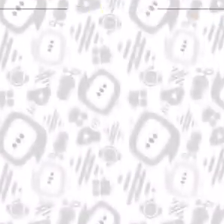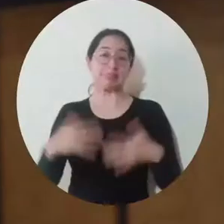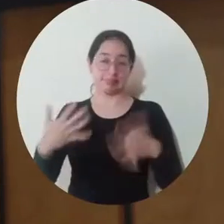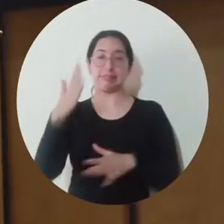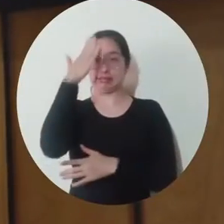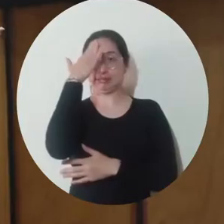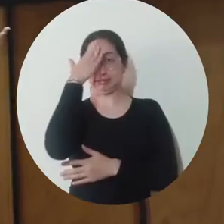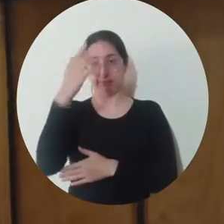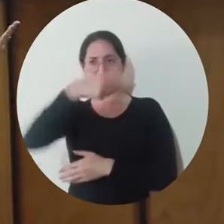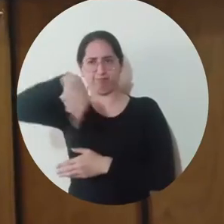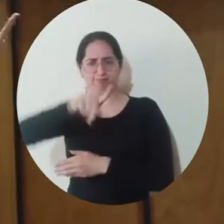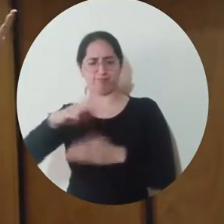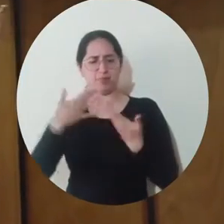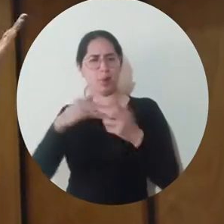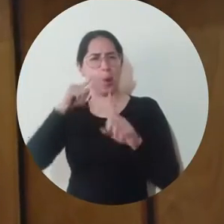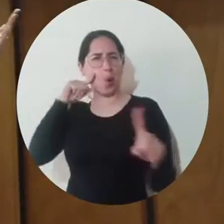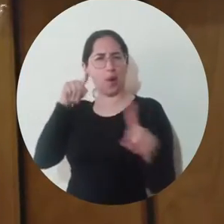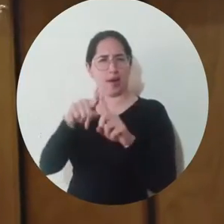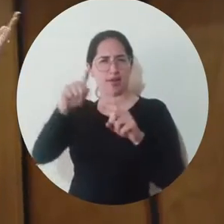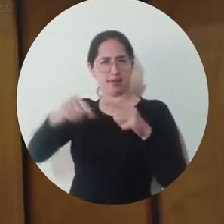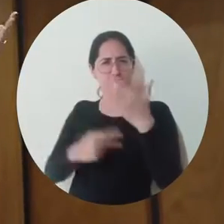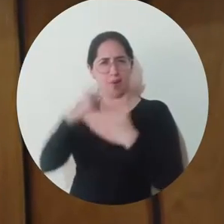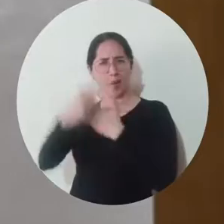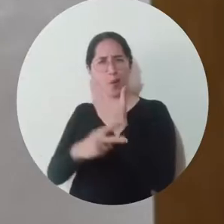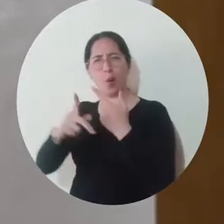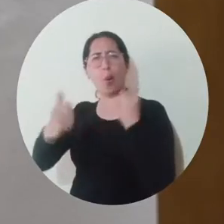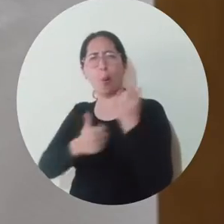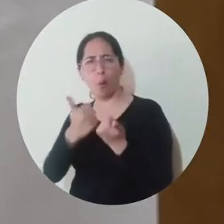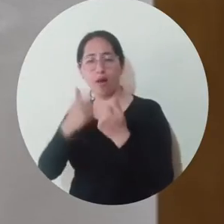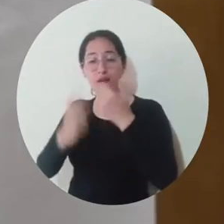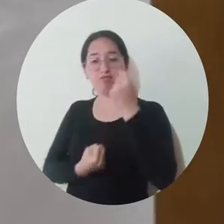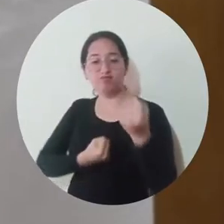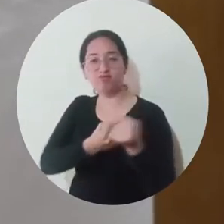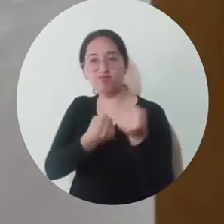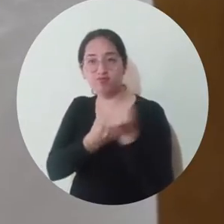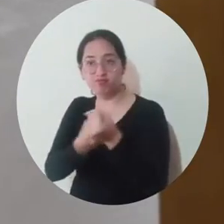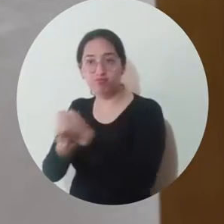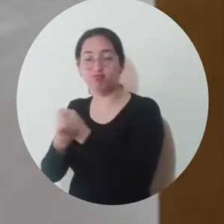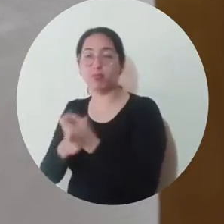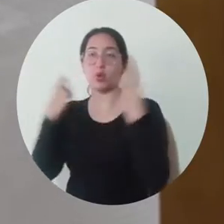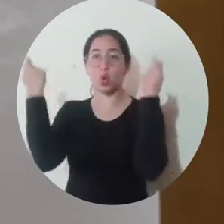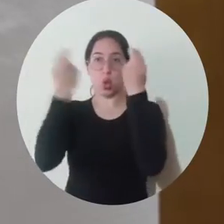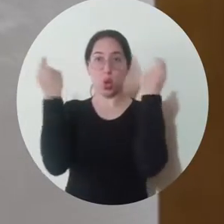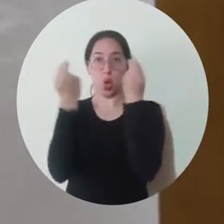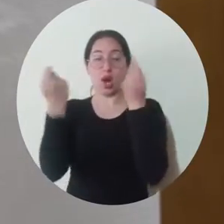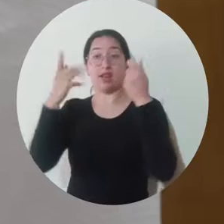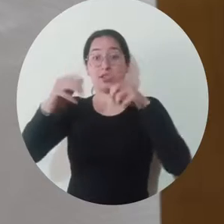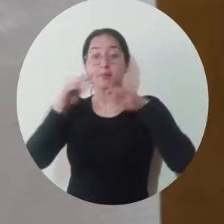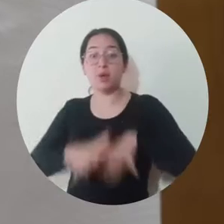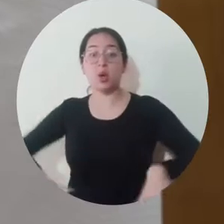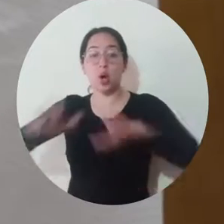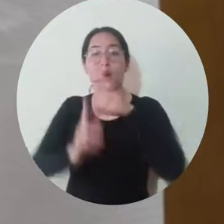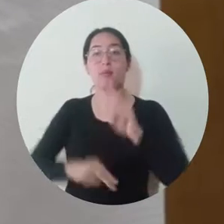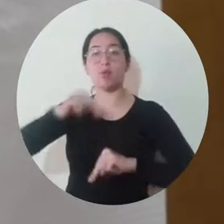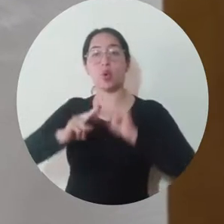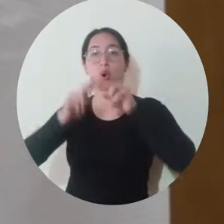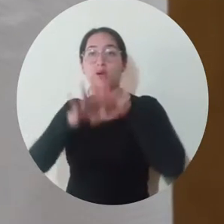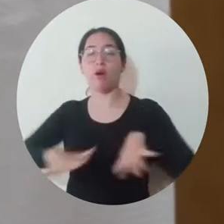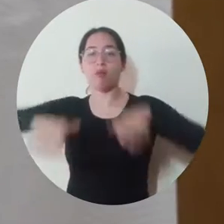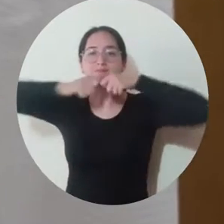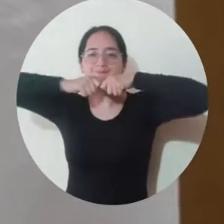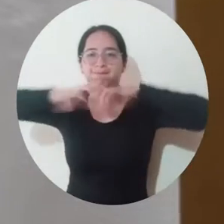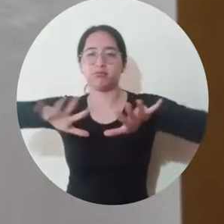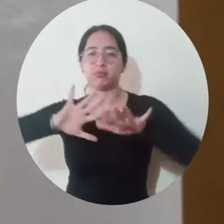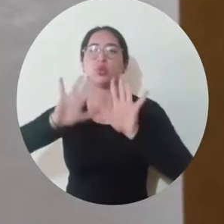El objetivo básico de este tipo de proyectos es apoyar, promocionar y construir nuevos espacios de difusión y de